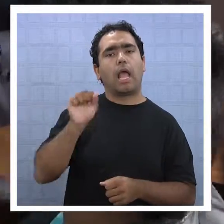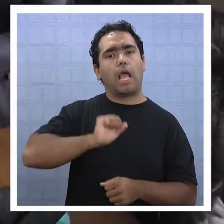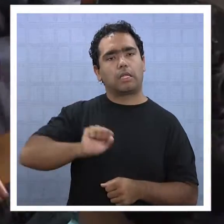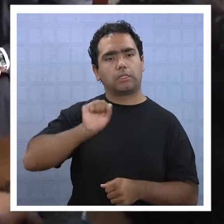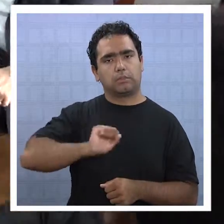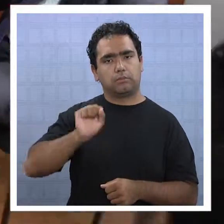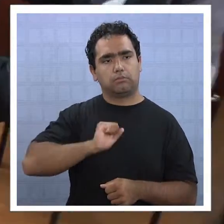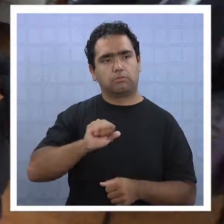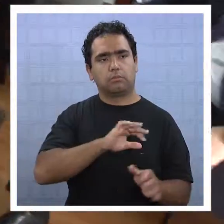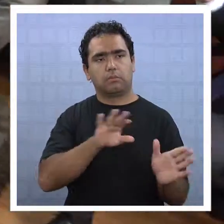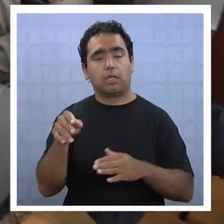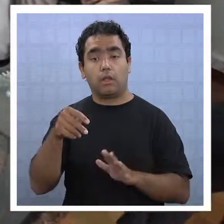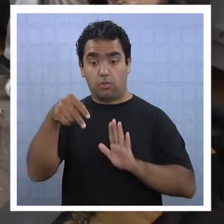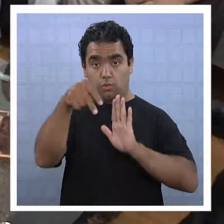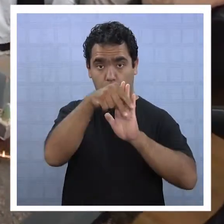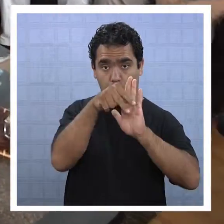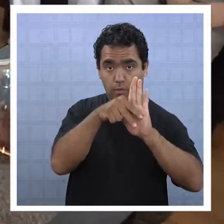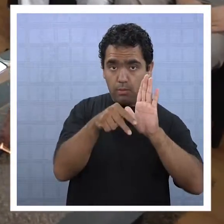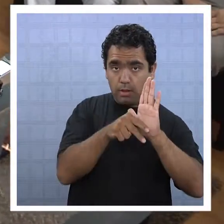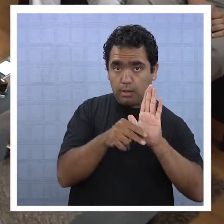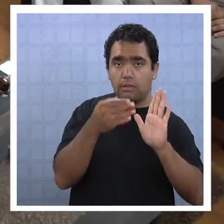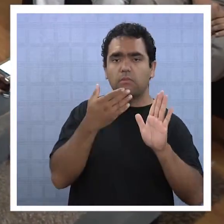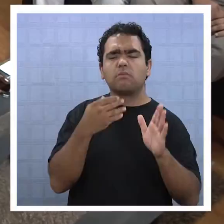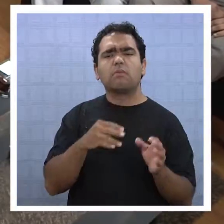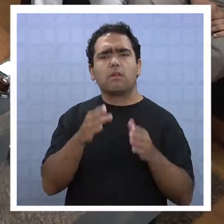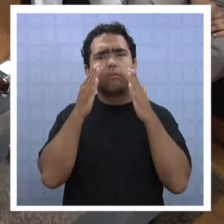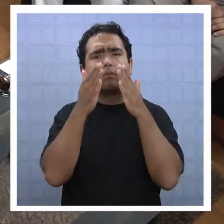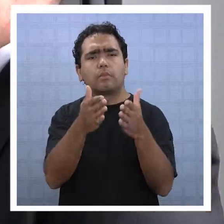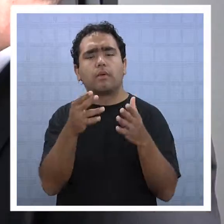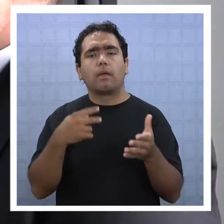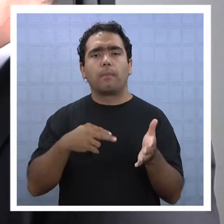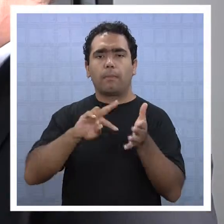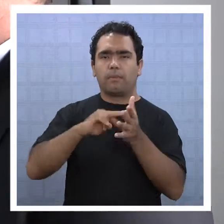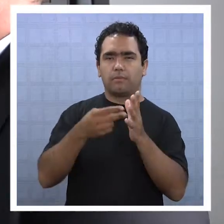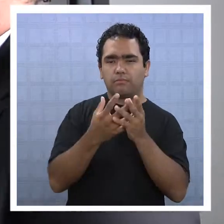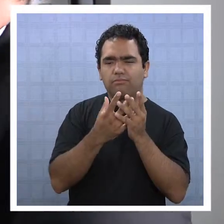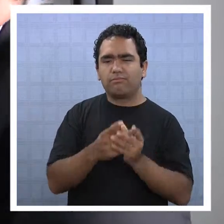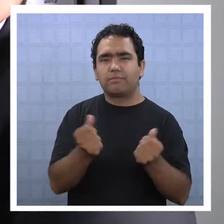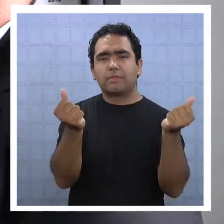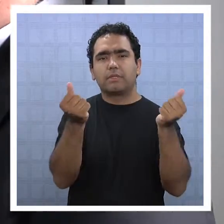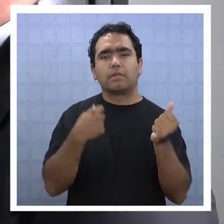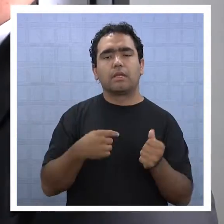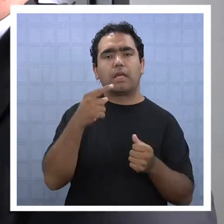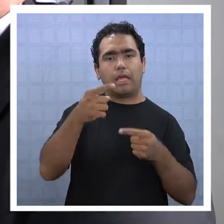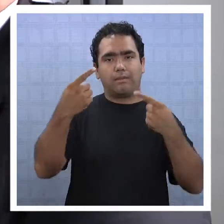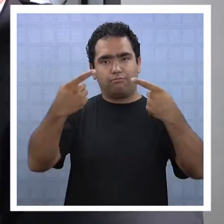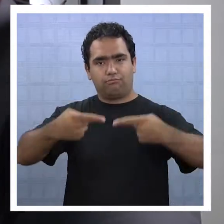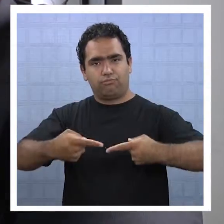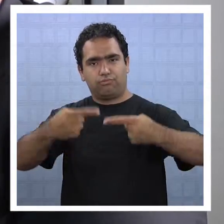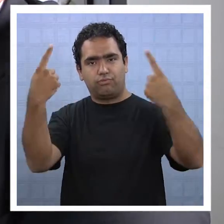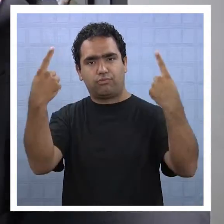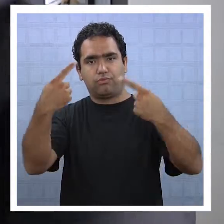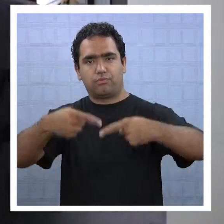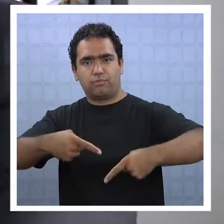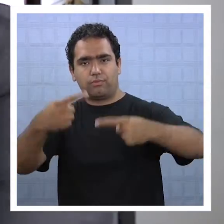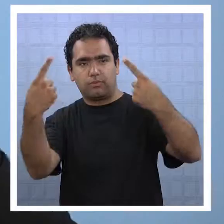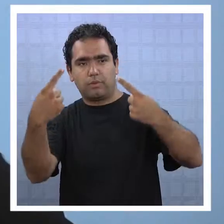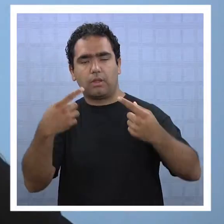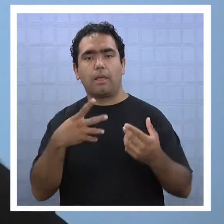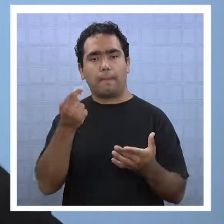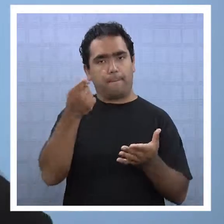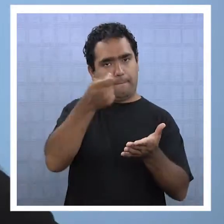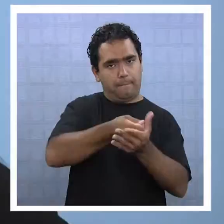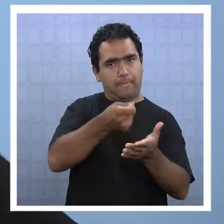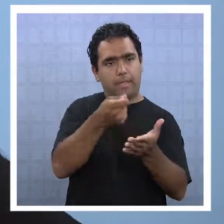De igual manera, la normativa propuesta está orientada a resolver problemas de pago de peajes en rutas concesionadas o llamados de broma